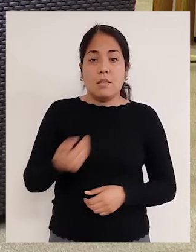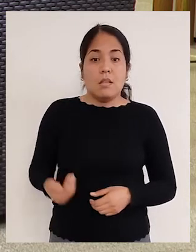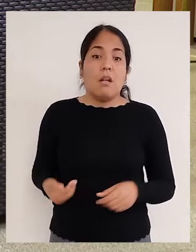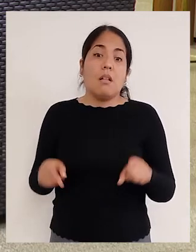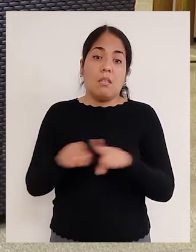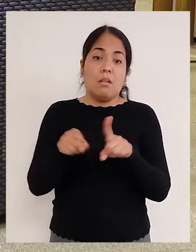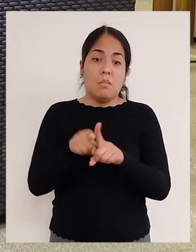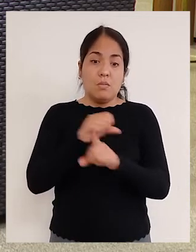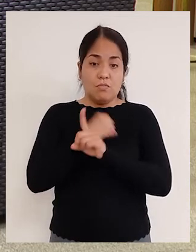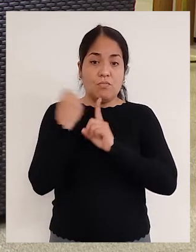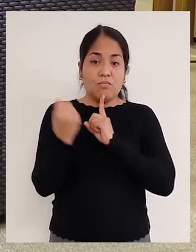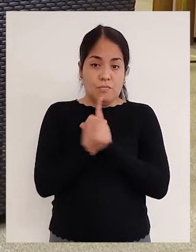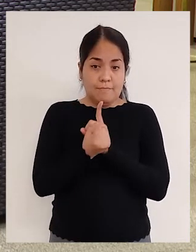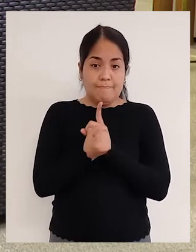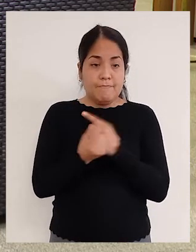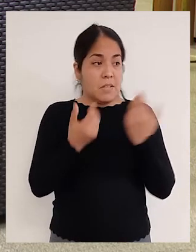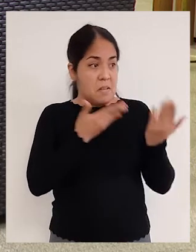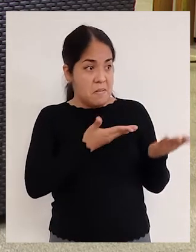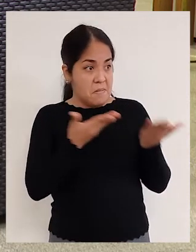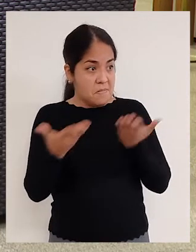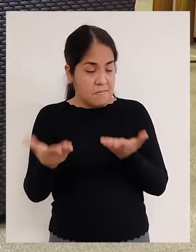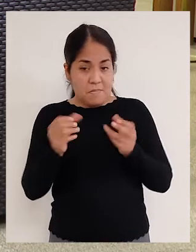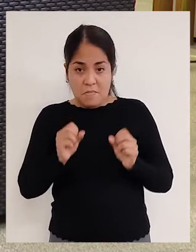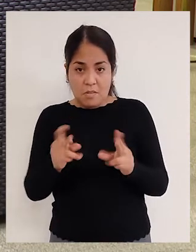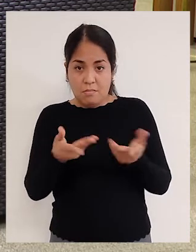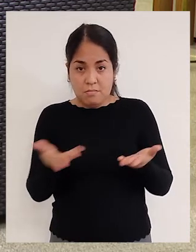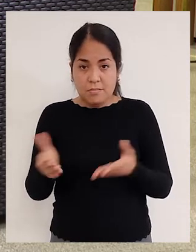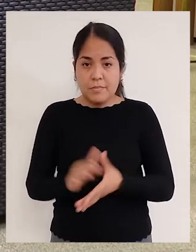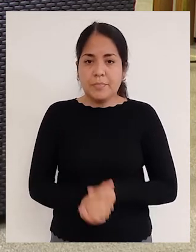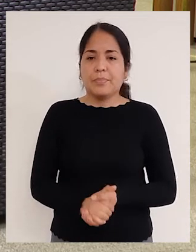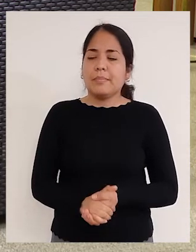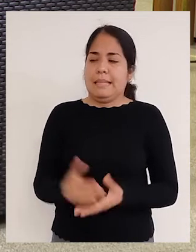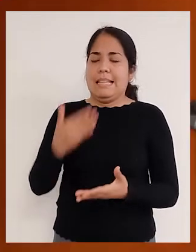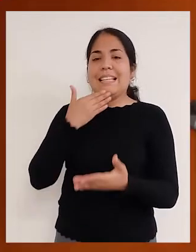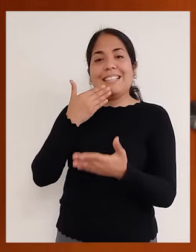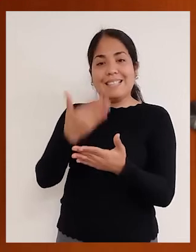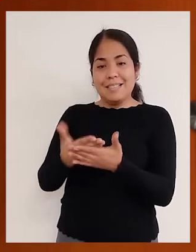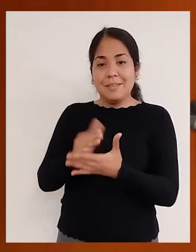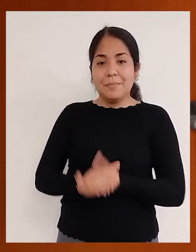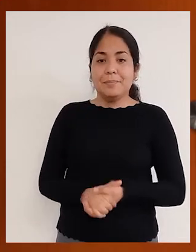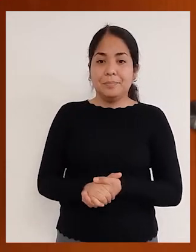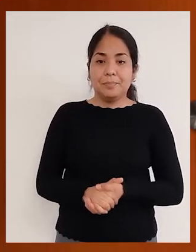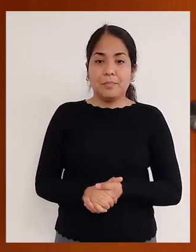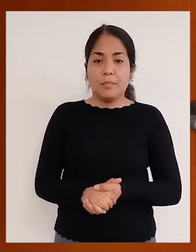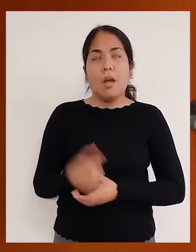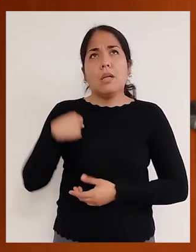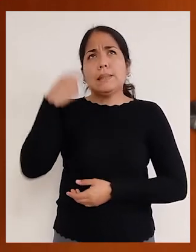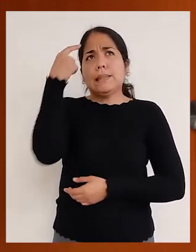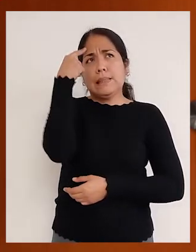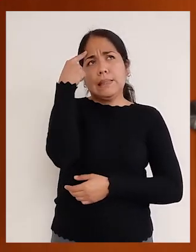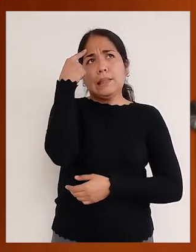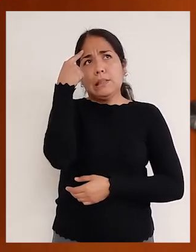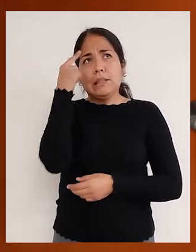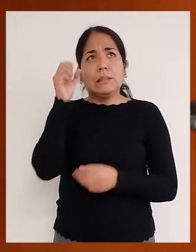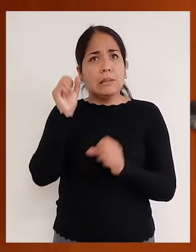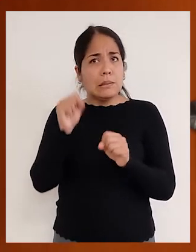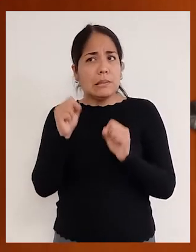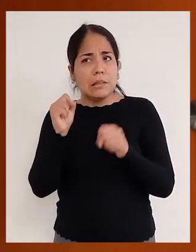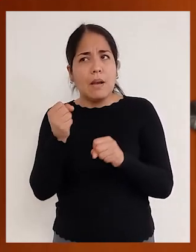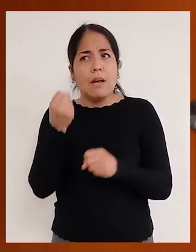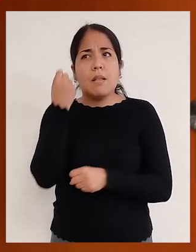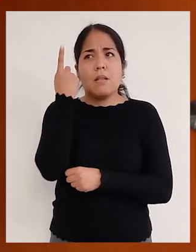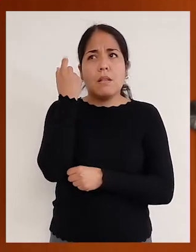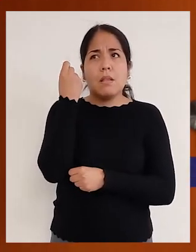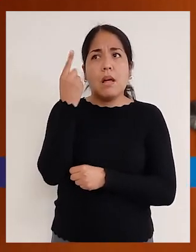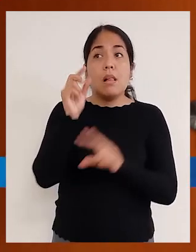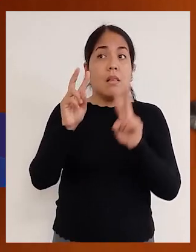como Estado, sino también como sociedad. Aprovecha para poder hacer esa exhortación. Muchas gracias. Creo que lo primero que